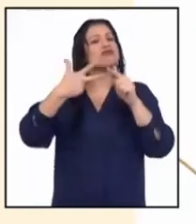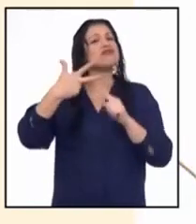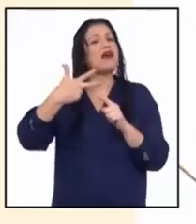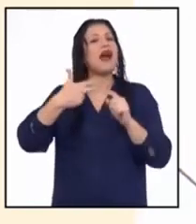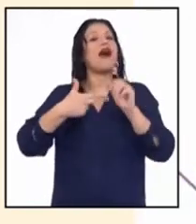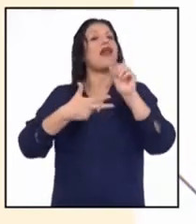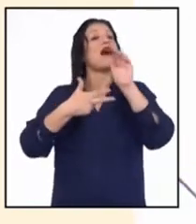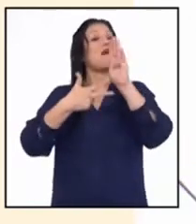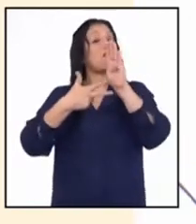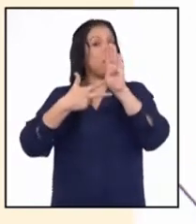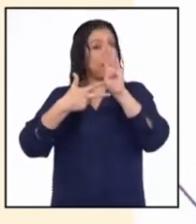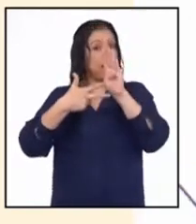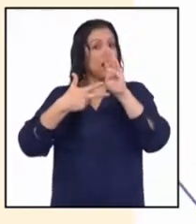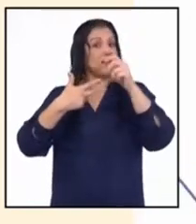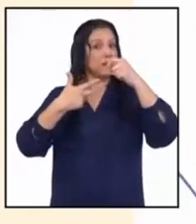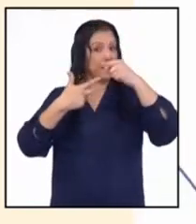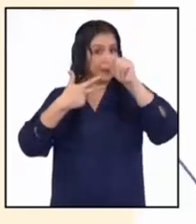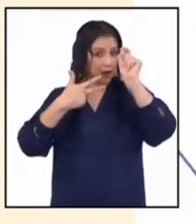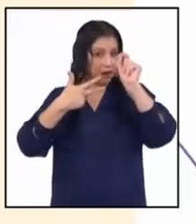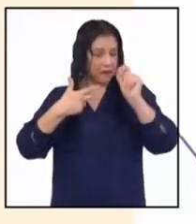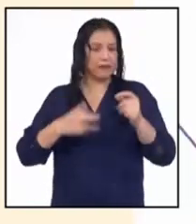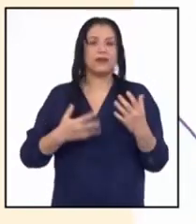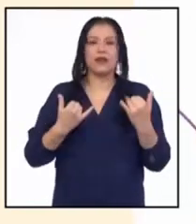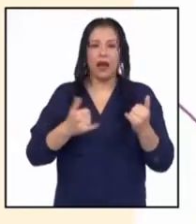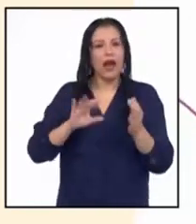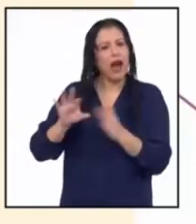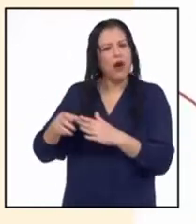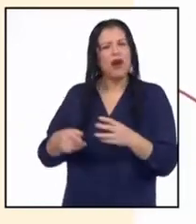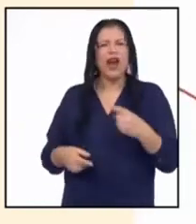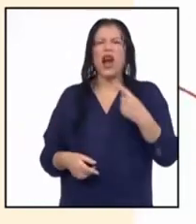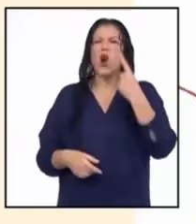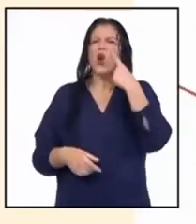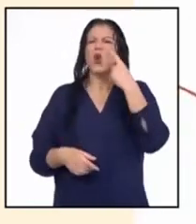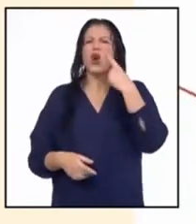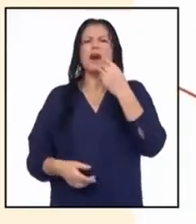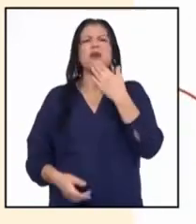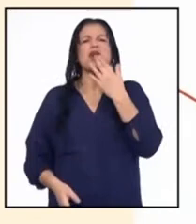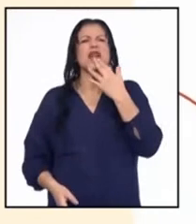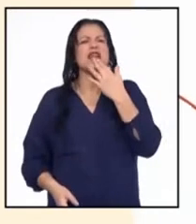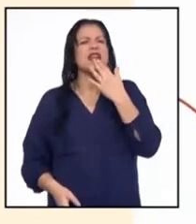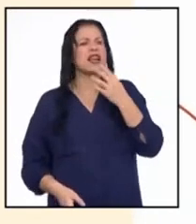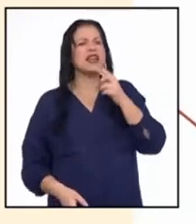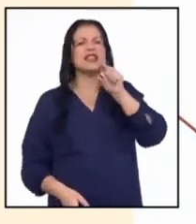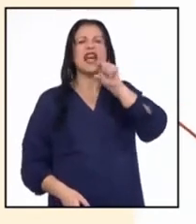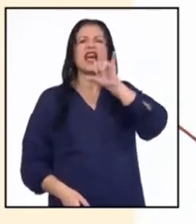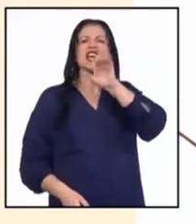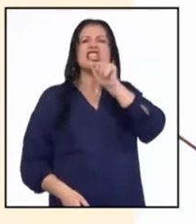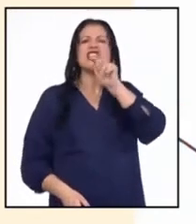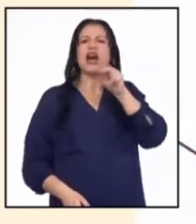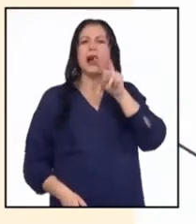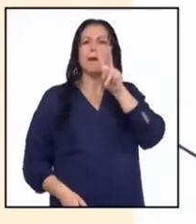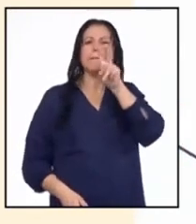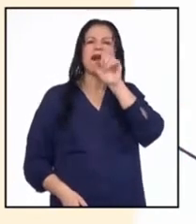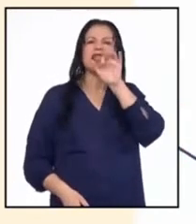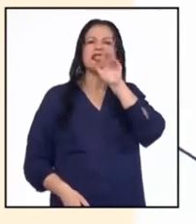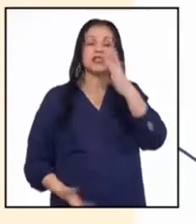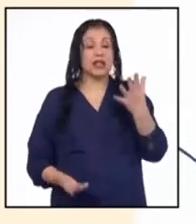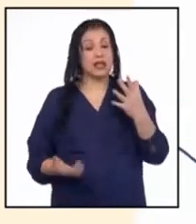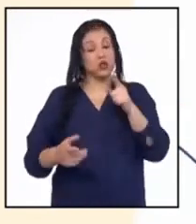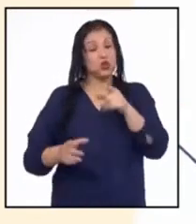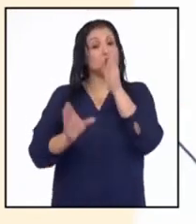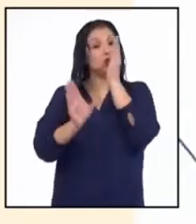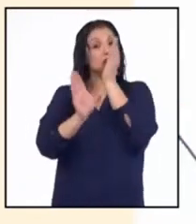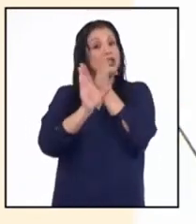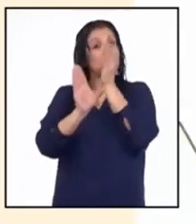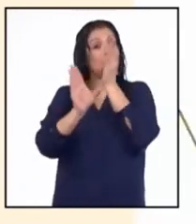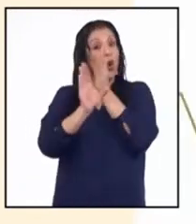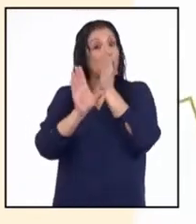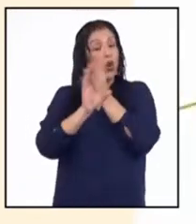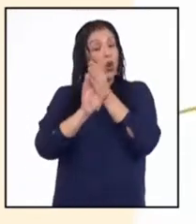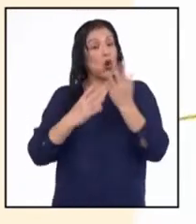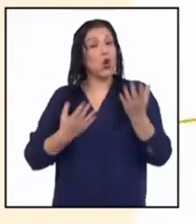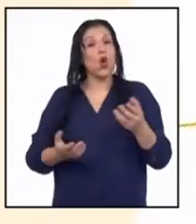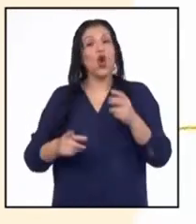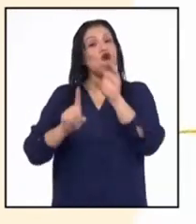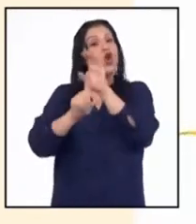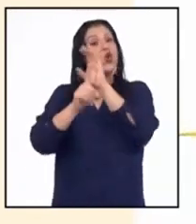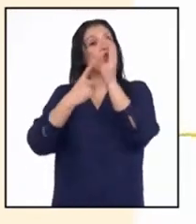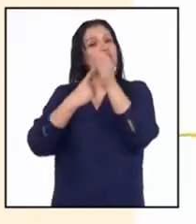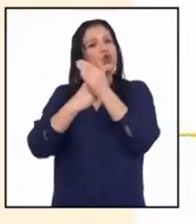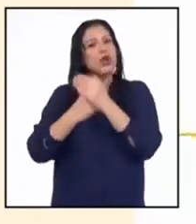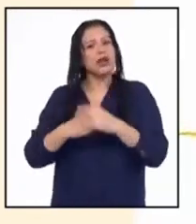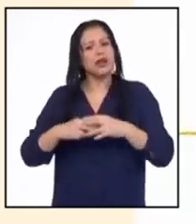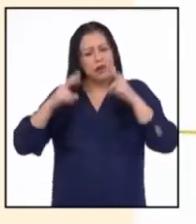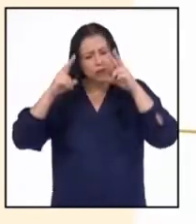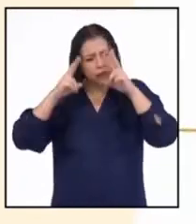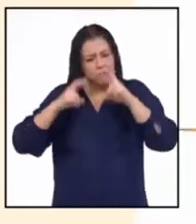Veamos ahora quién es Jan Balciner. Se trata de un psicólogo cultural estudioso del desarrollo